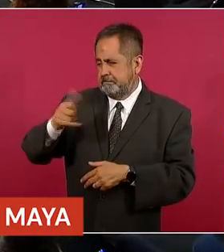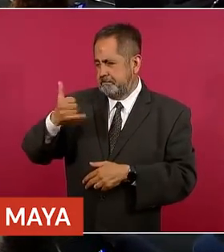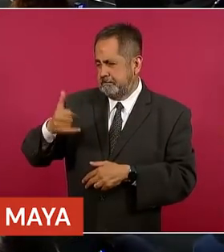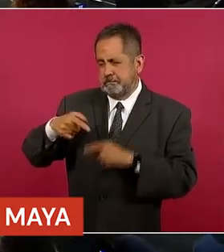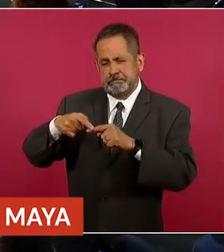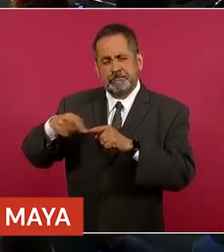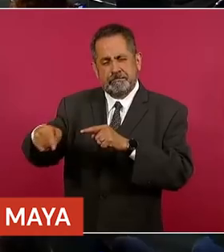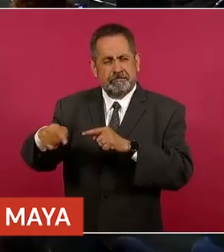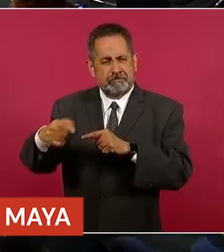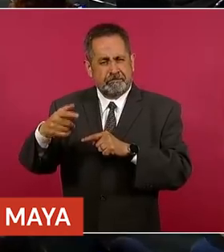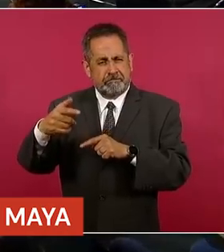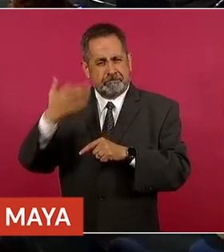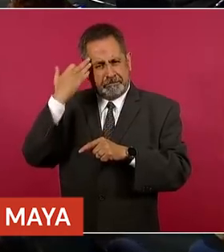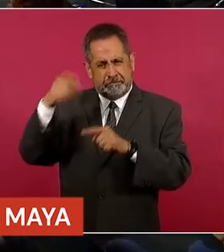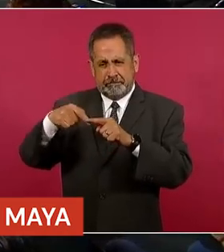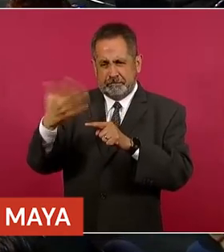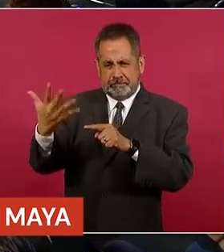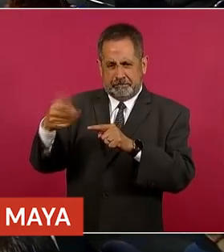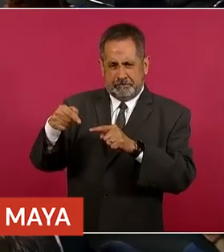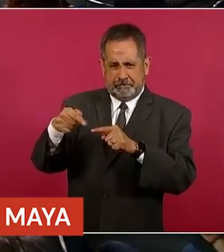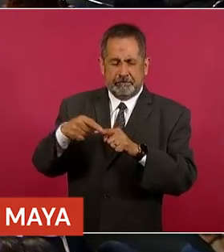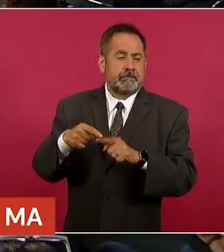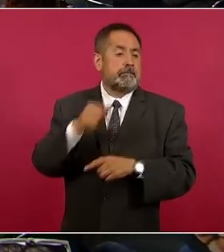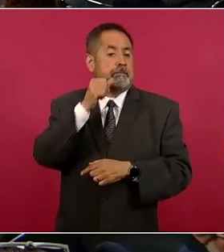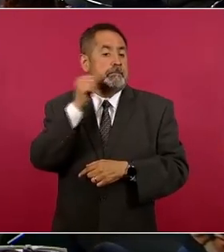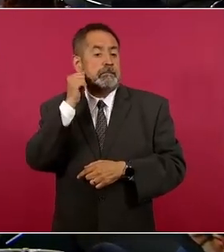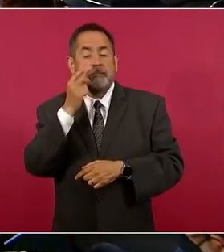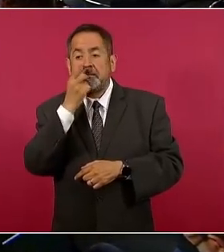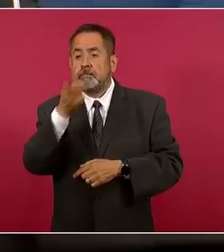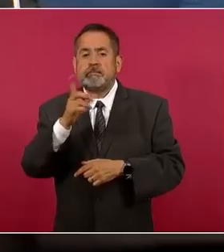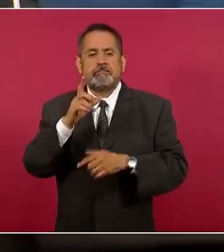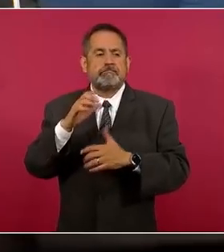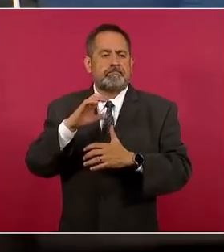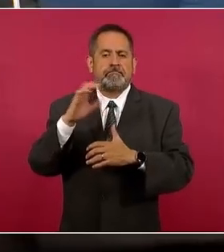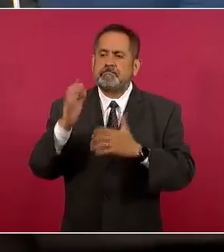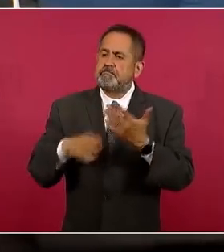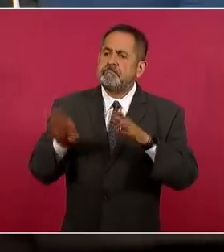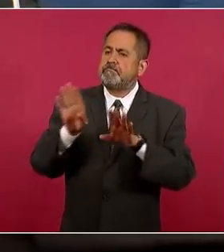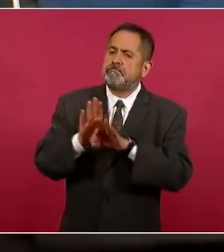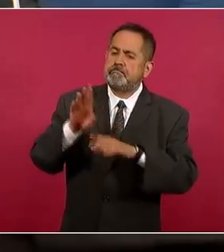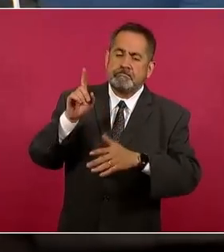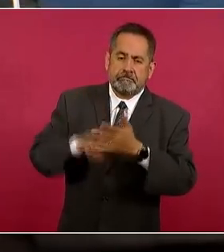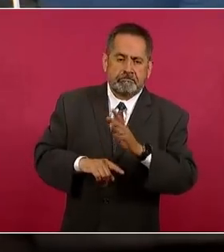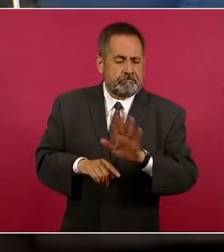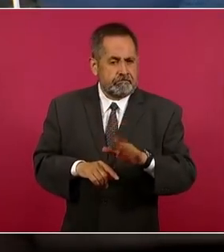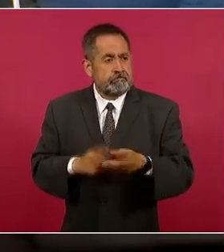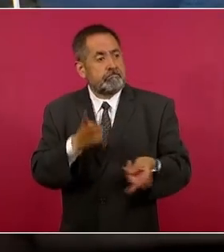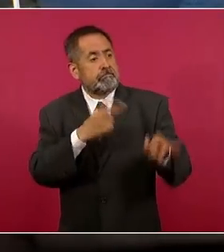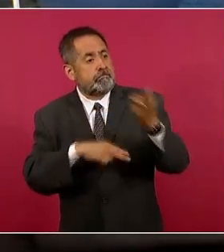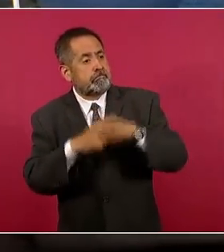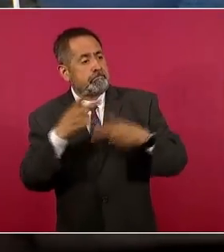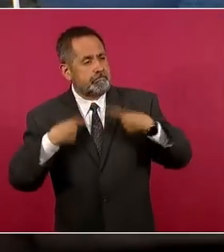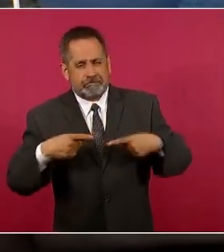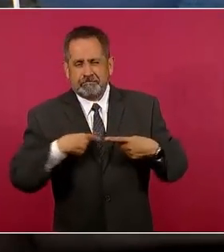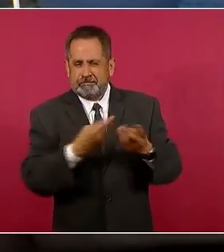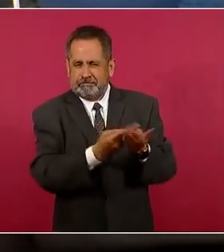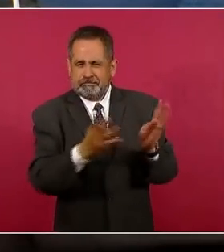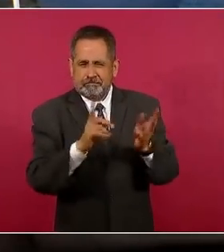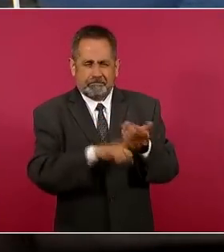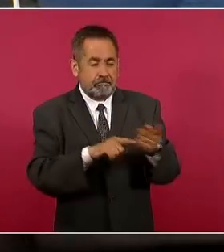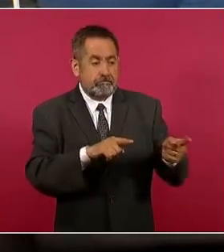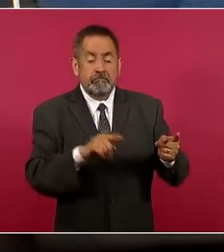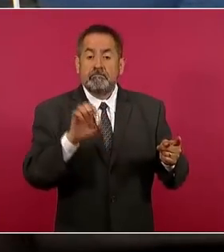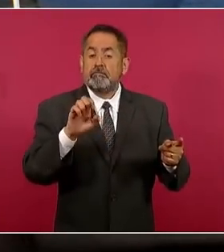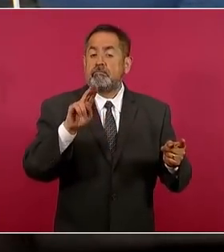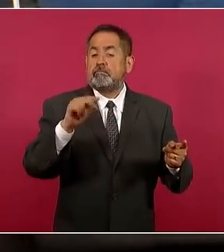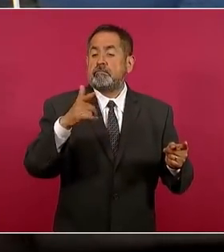del Tren. Ayer, bueno, pues ya se había dicho que se había cancelado y había dado usted las razones, sin embargo, vinieron los ambientalistas y de hecho, bueno, pues Eugenio